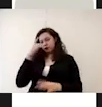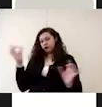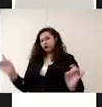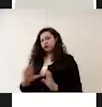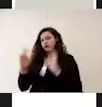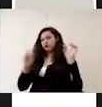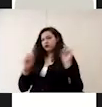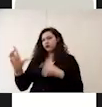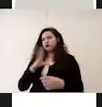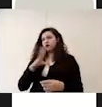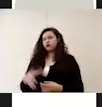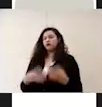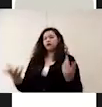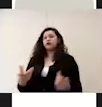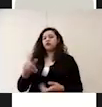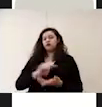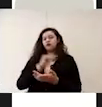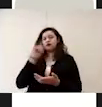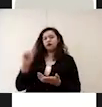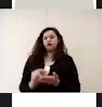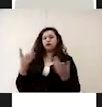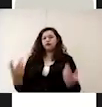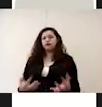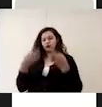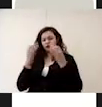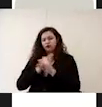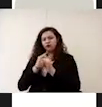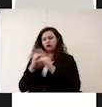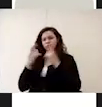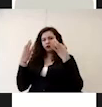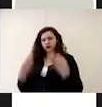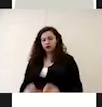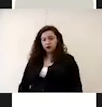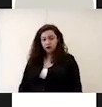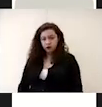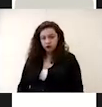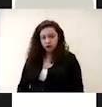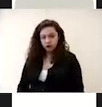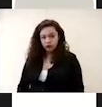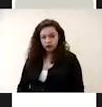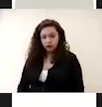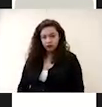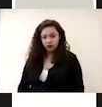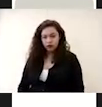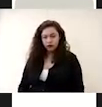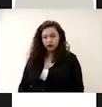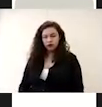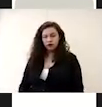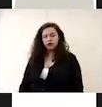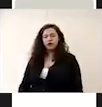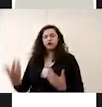alguna duda el twitter y la página oficial en la que pueden consultar las